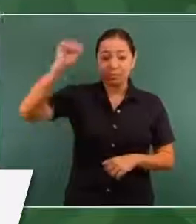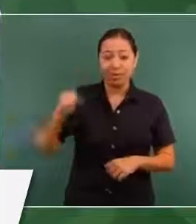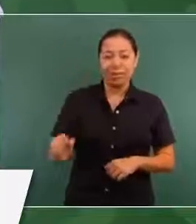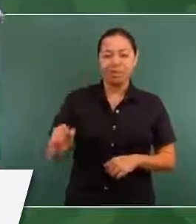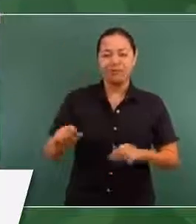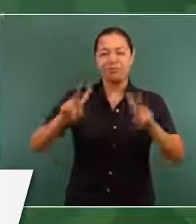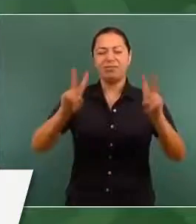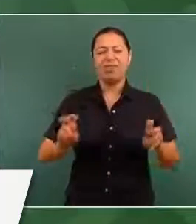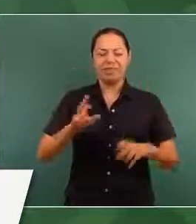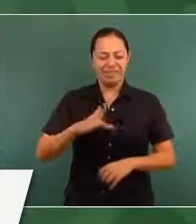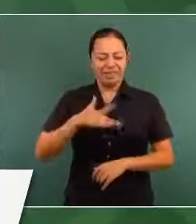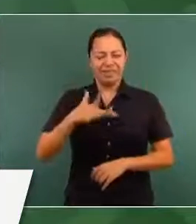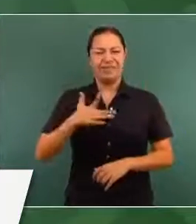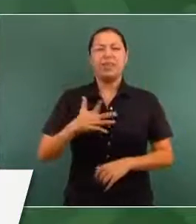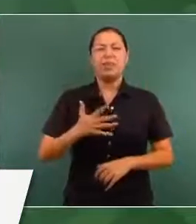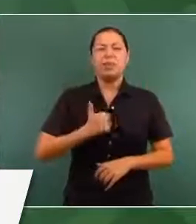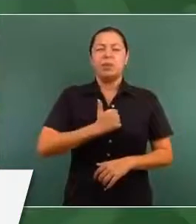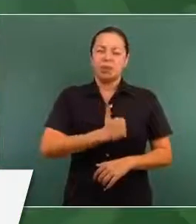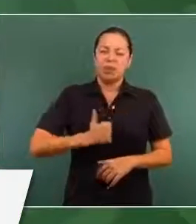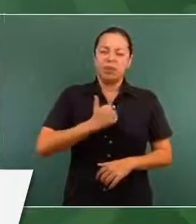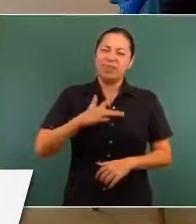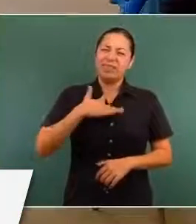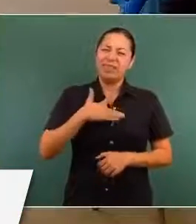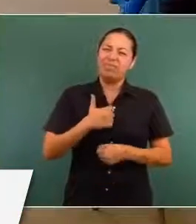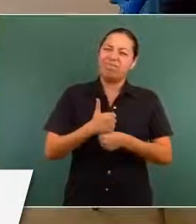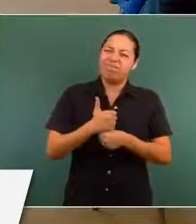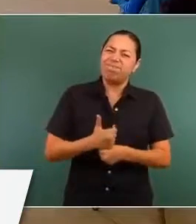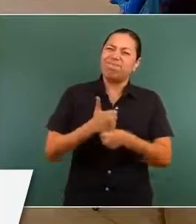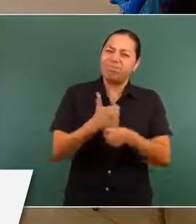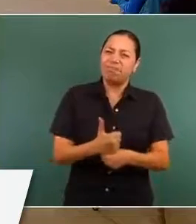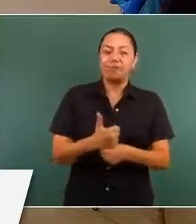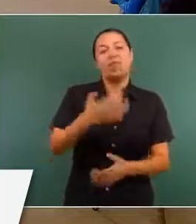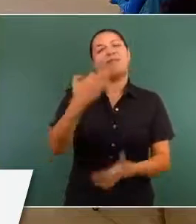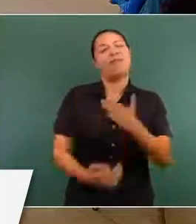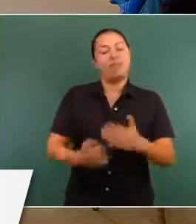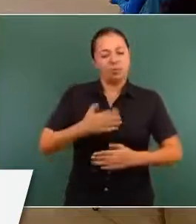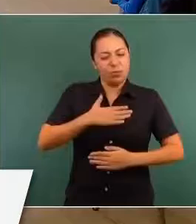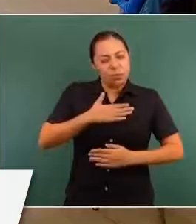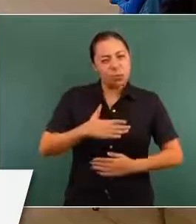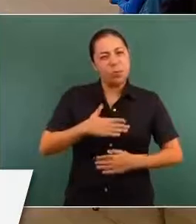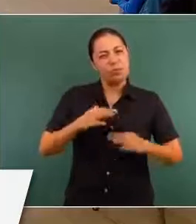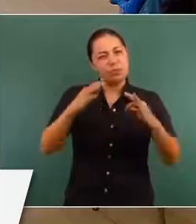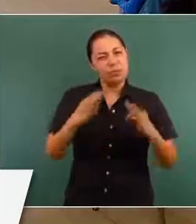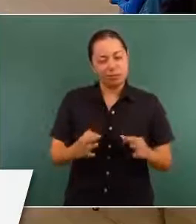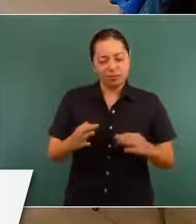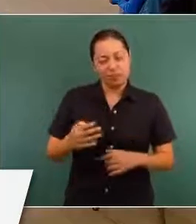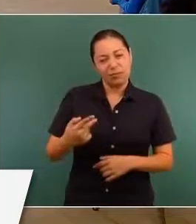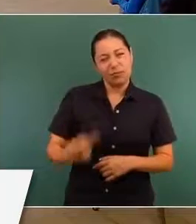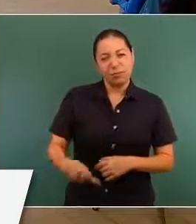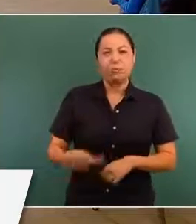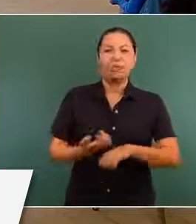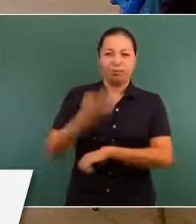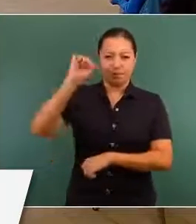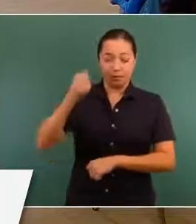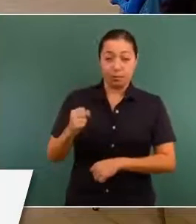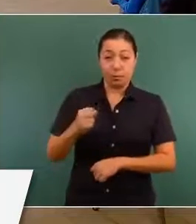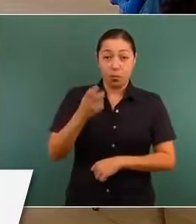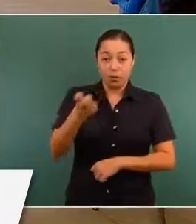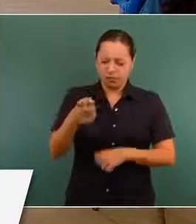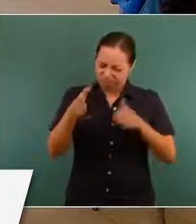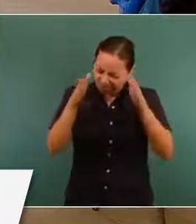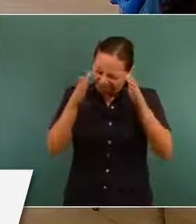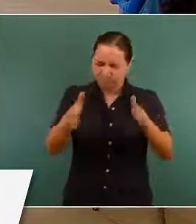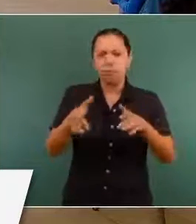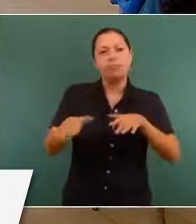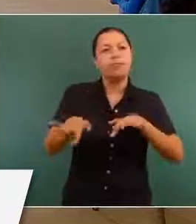no hace justicia a nuestro pueblo. Por eso hemos enfocado toda nuestra chamba, todo nuestro trabajo a darle